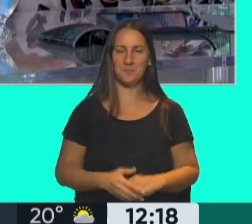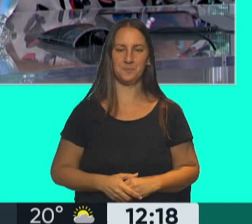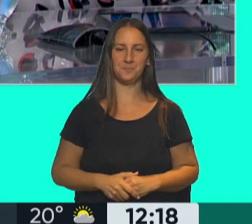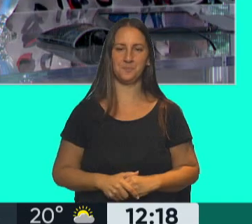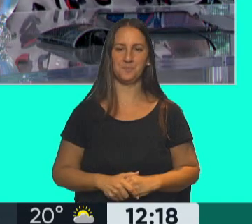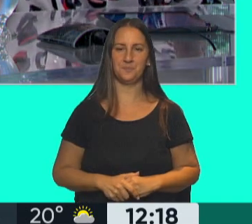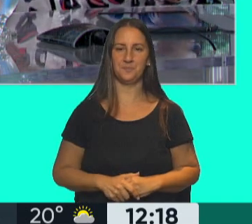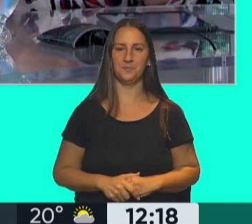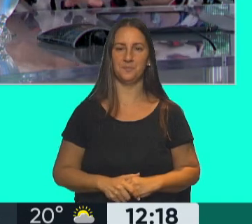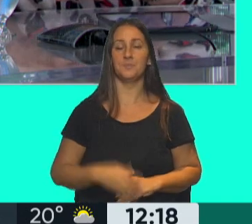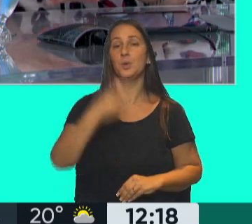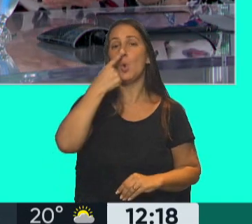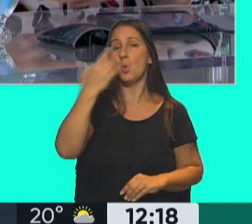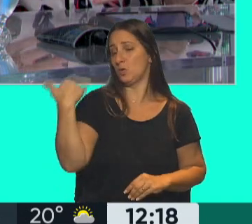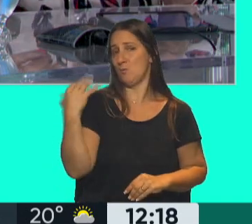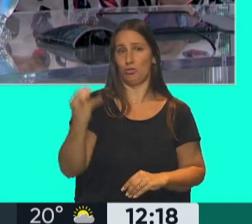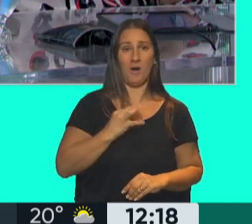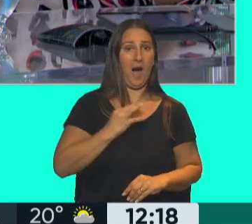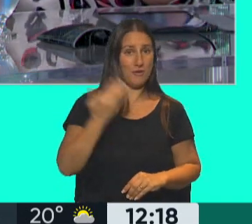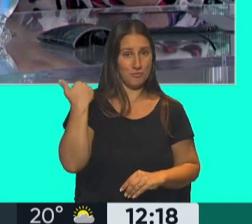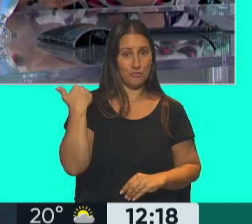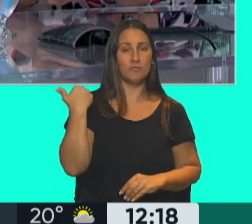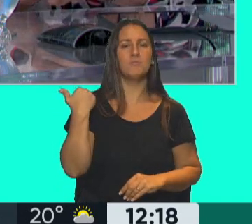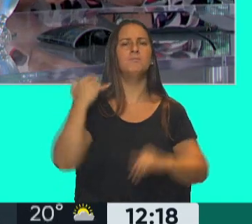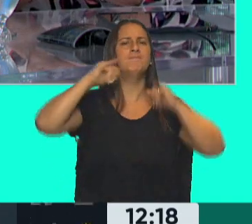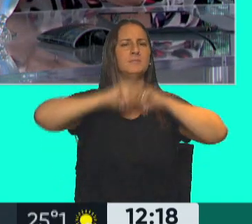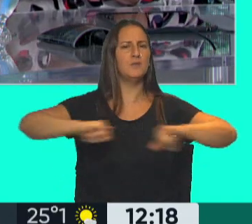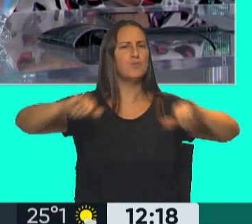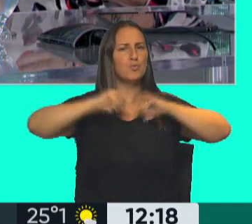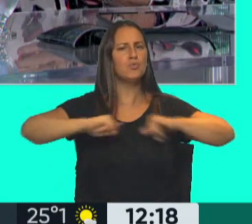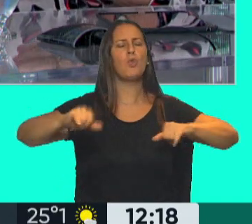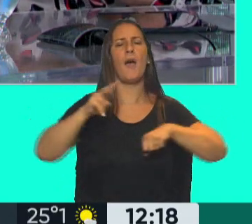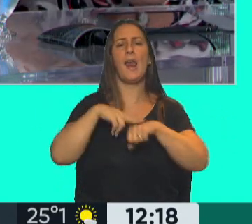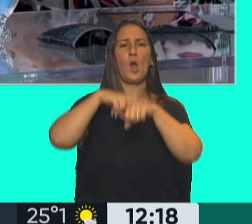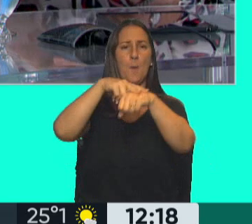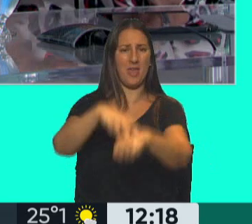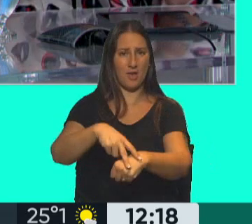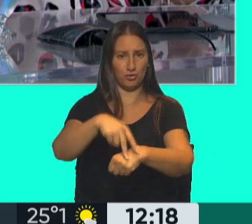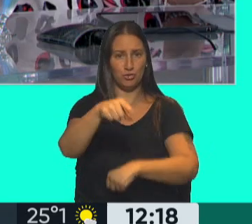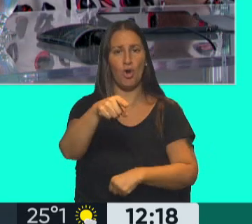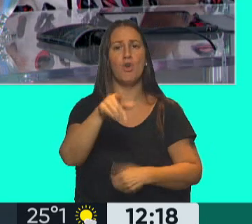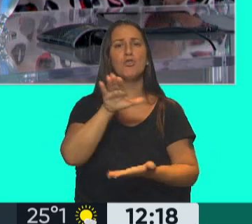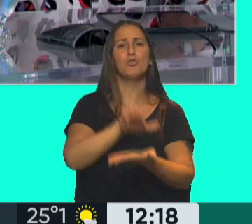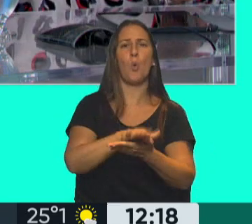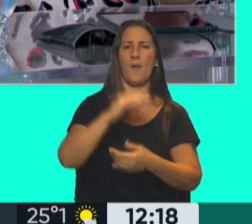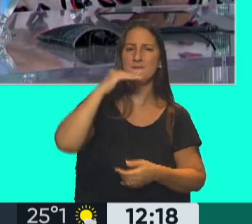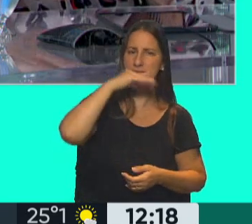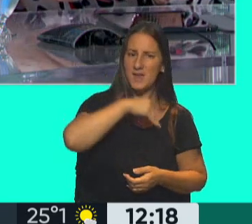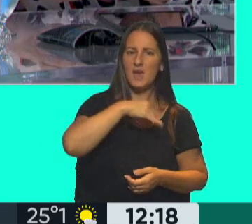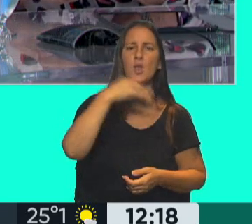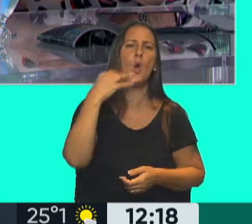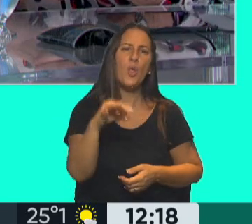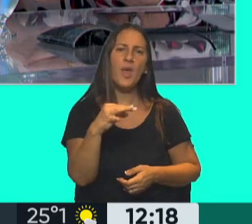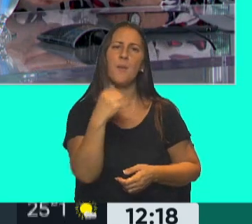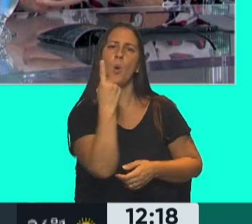digamos, en las últimas décadas se difundió mucho una recomendación que vos comentabas, la del vino, que había que tomar